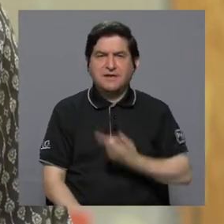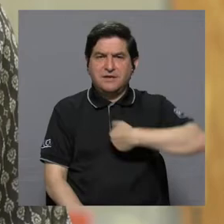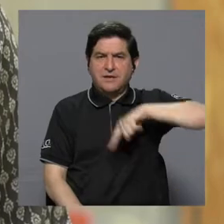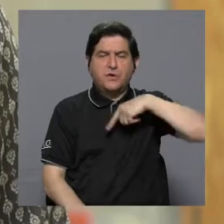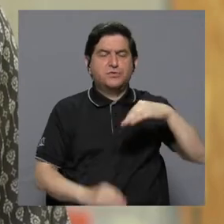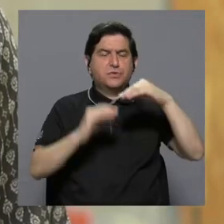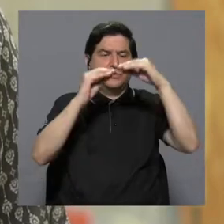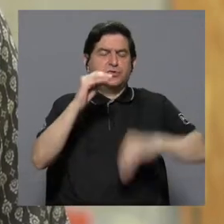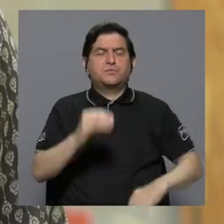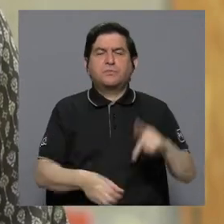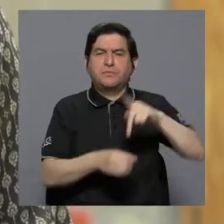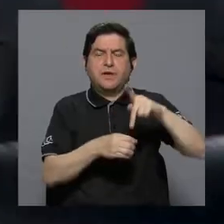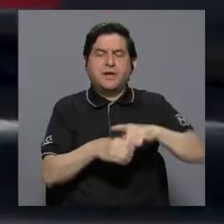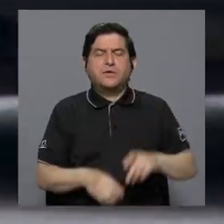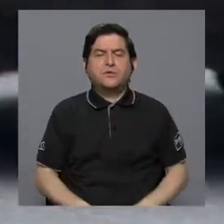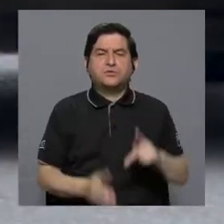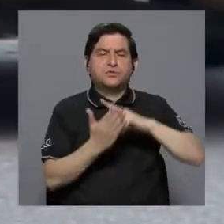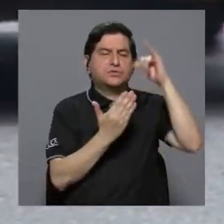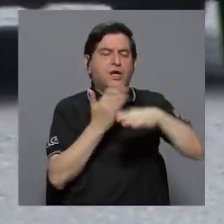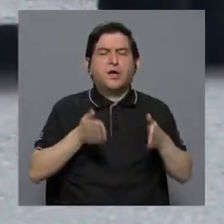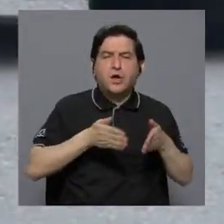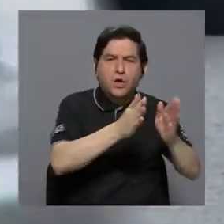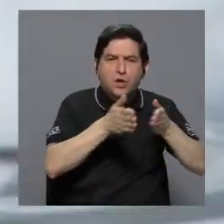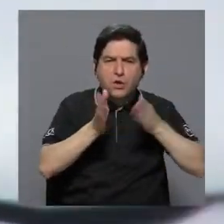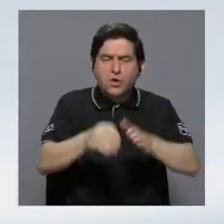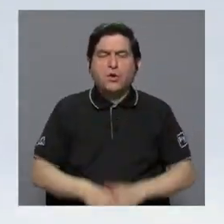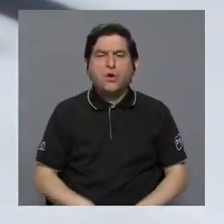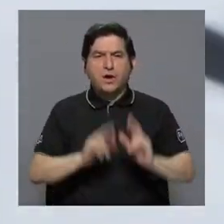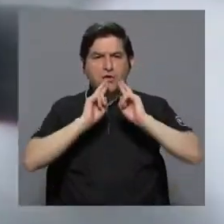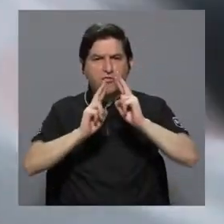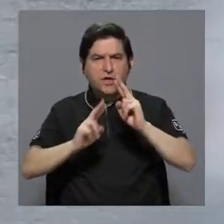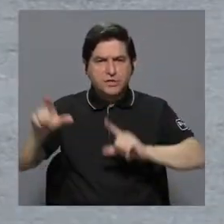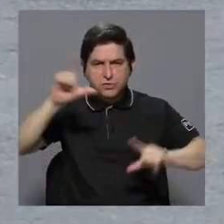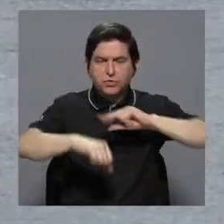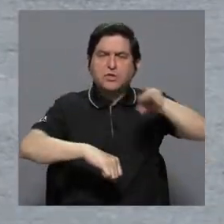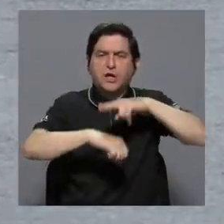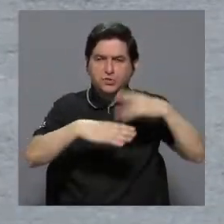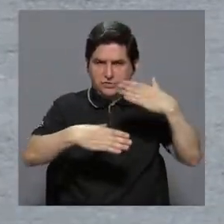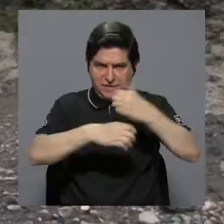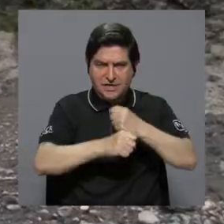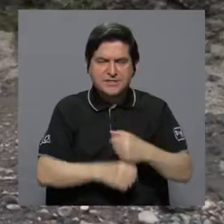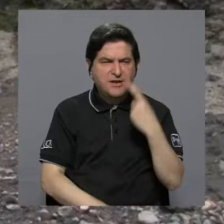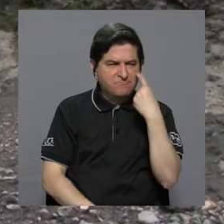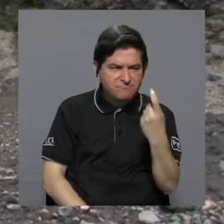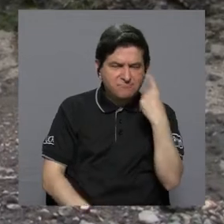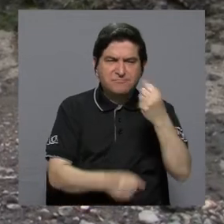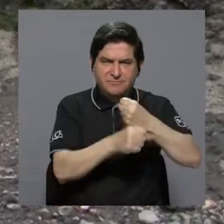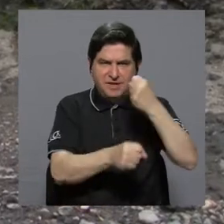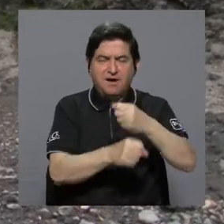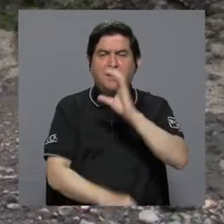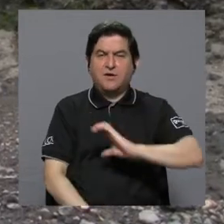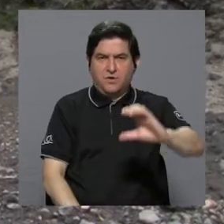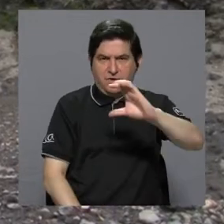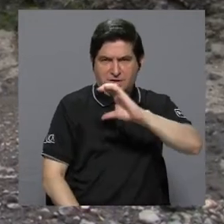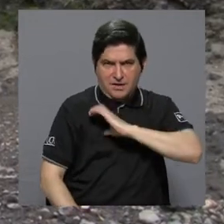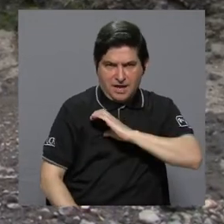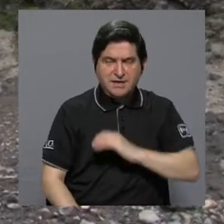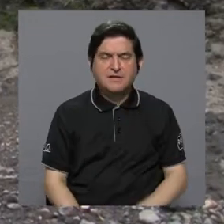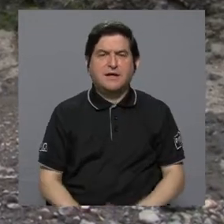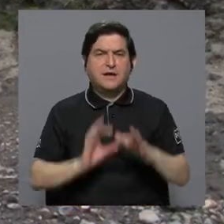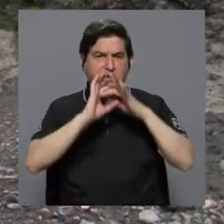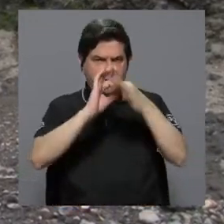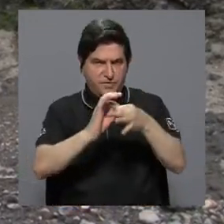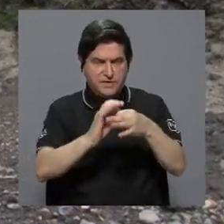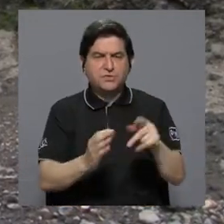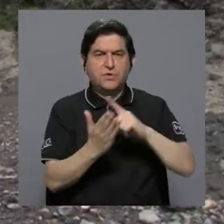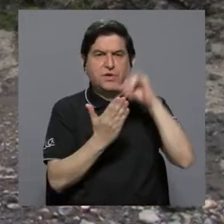menos presencia en los proyectos viales, menos resultados de laboratorio que hacemos normalmente para fiscalizar las obras y la calidad en lo que tiene que